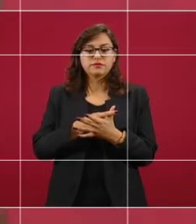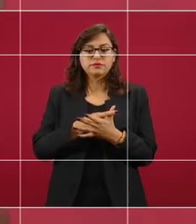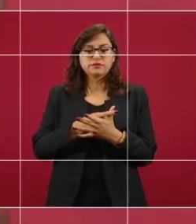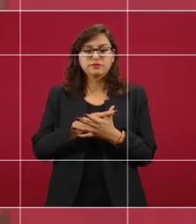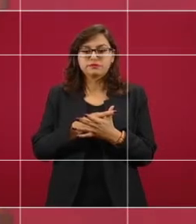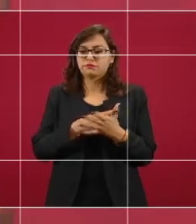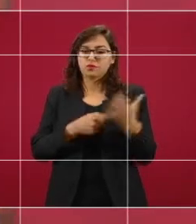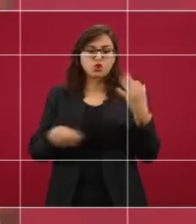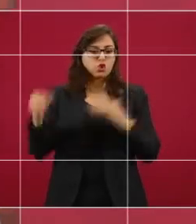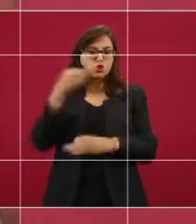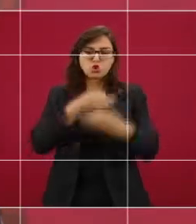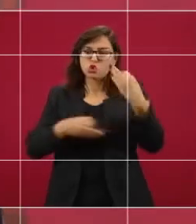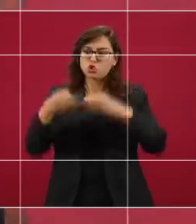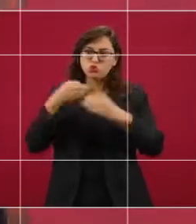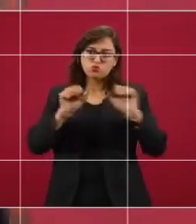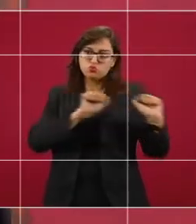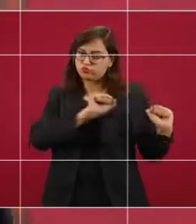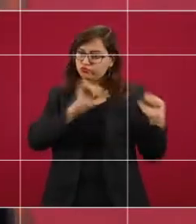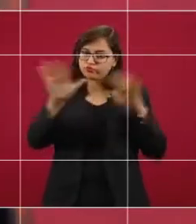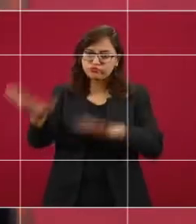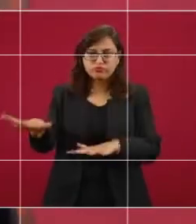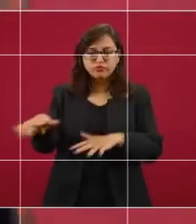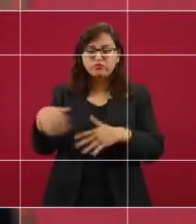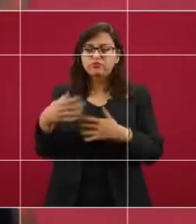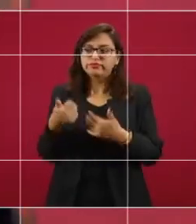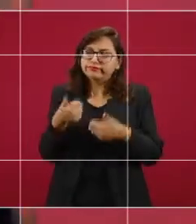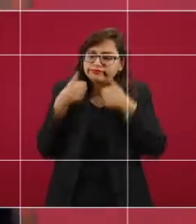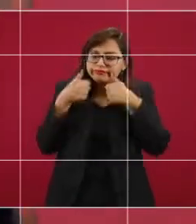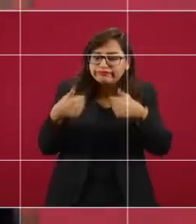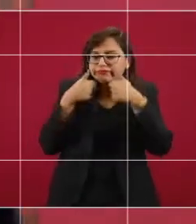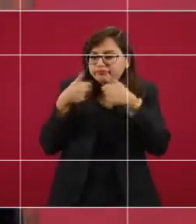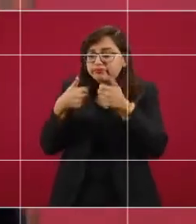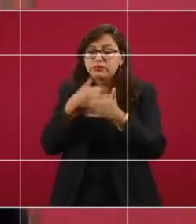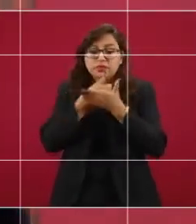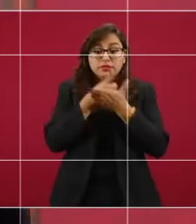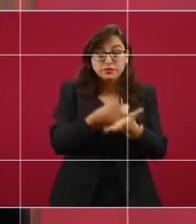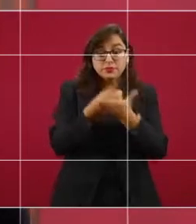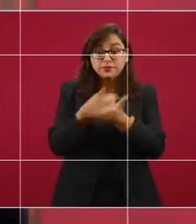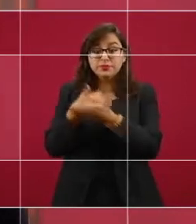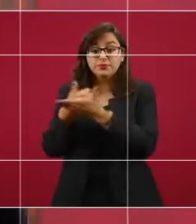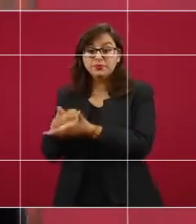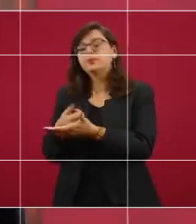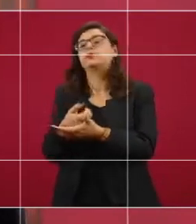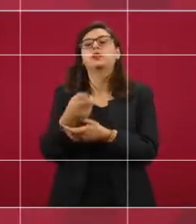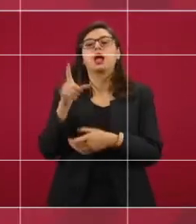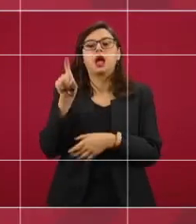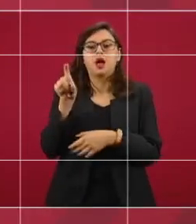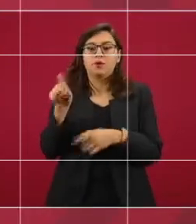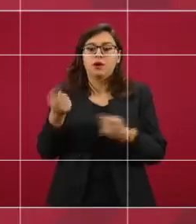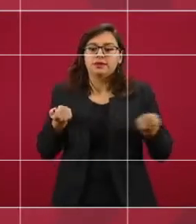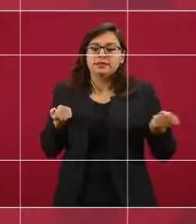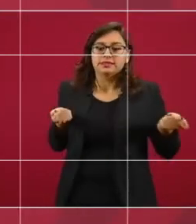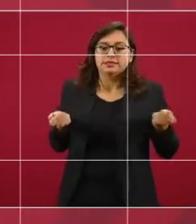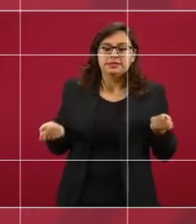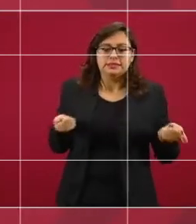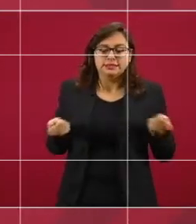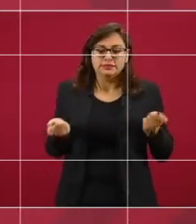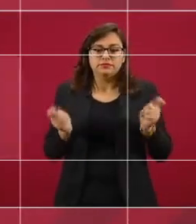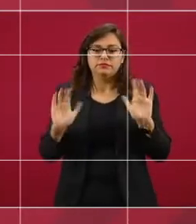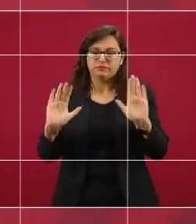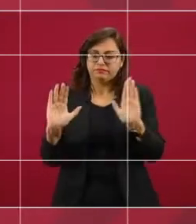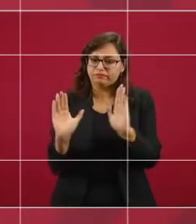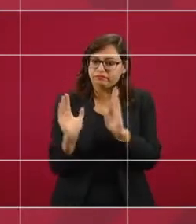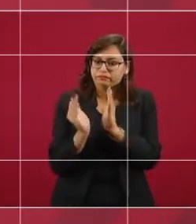Estamos pendientes y vamos a seguir controlando la presa. Ya se redujo